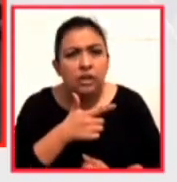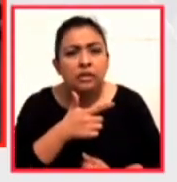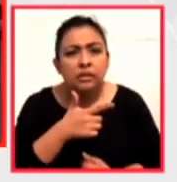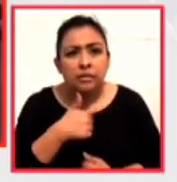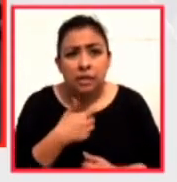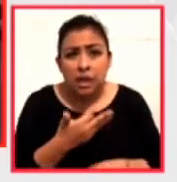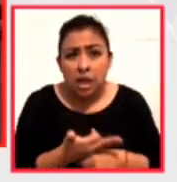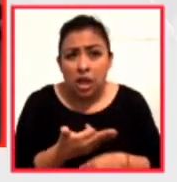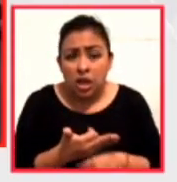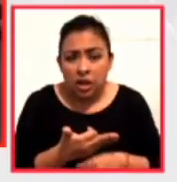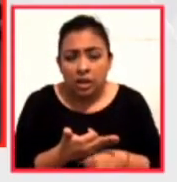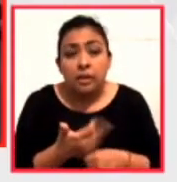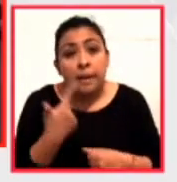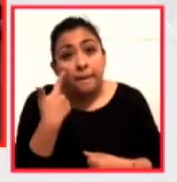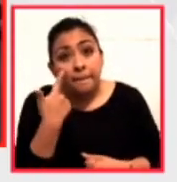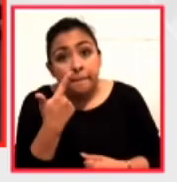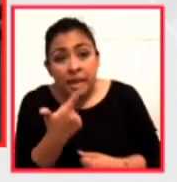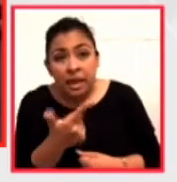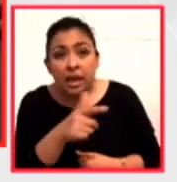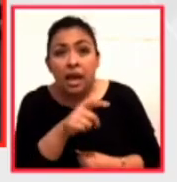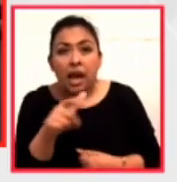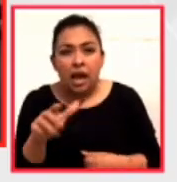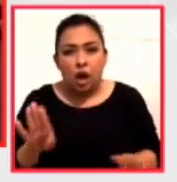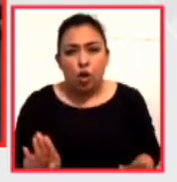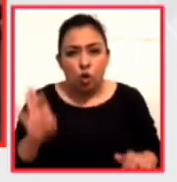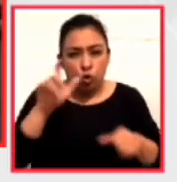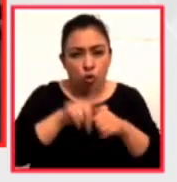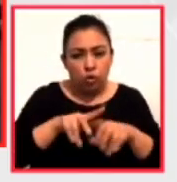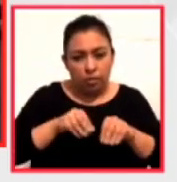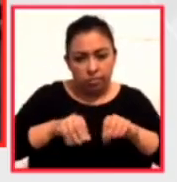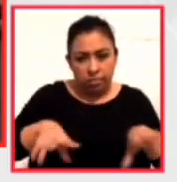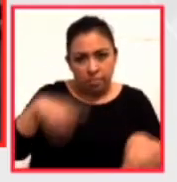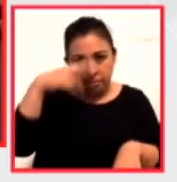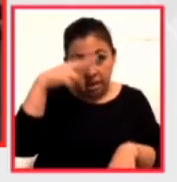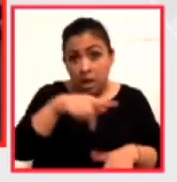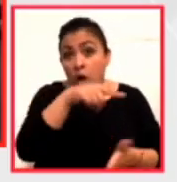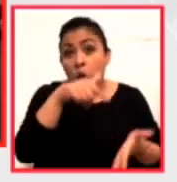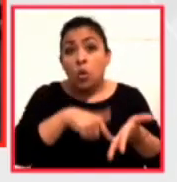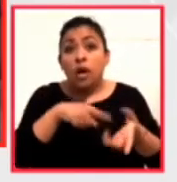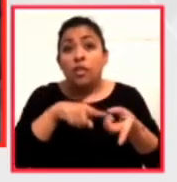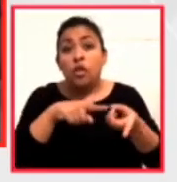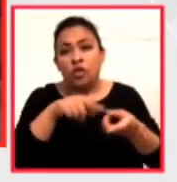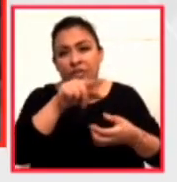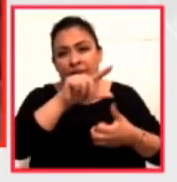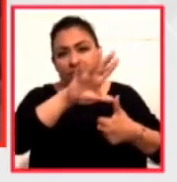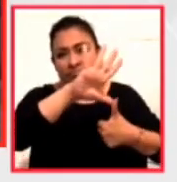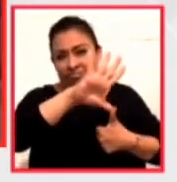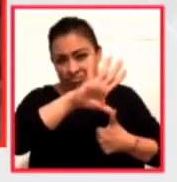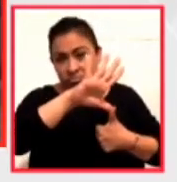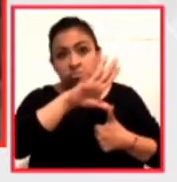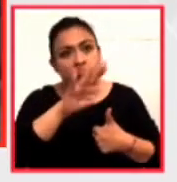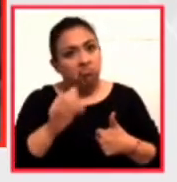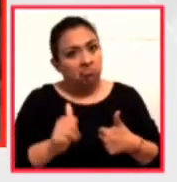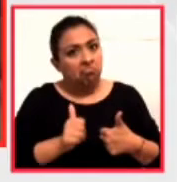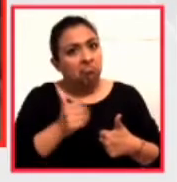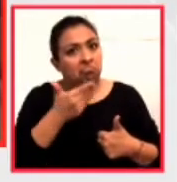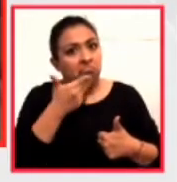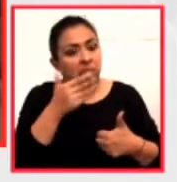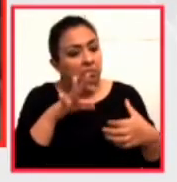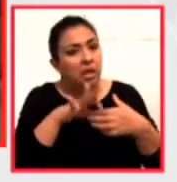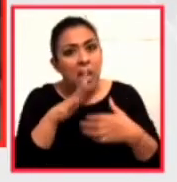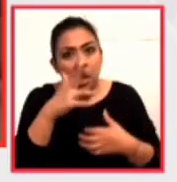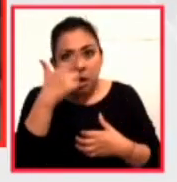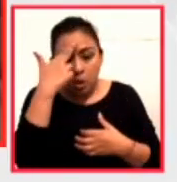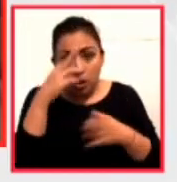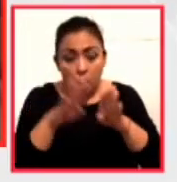voltear a ver a la diáspora cultural mexicana que se encuentra en Norteamérica resulta por demás oportuno, porque es una manera de recordarnos que la